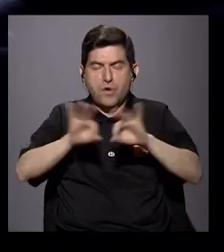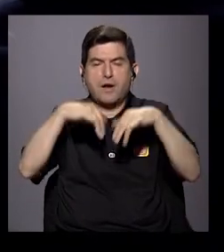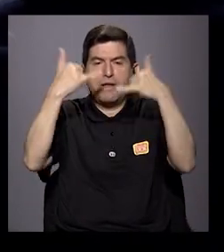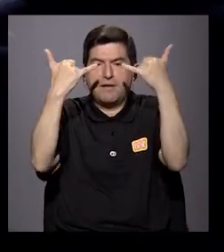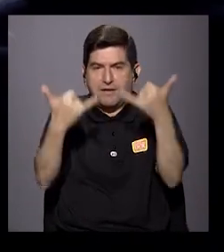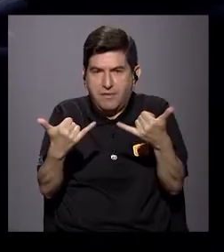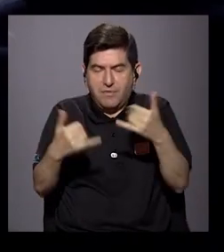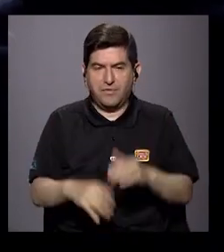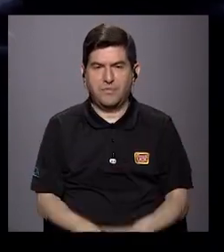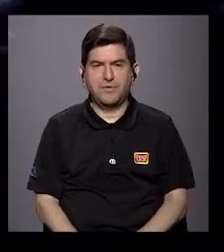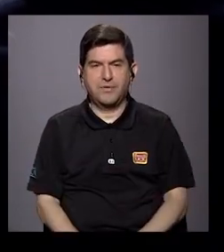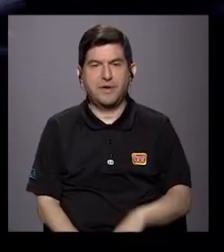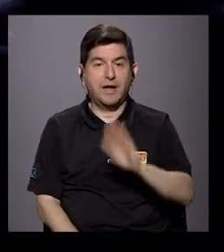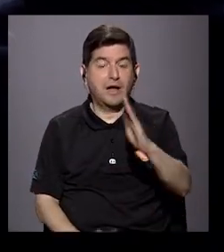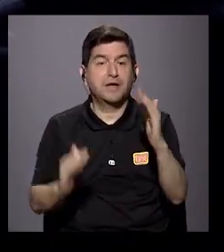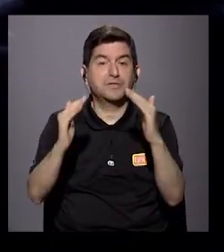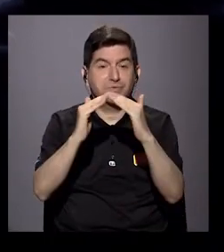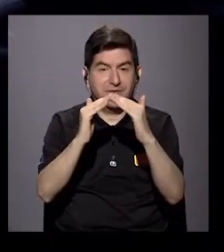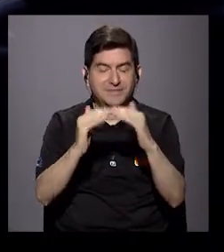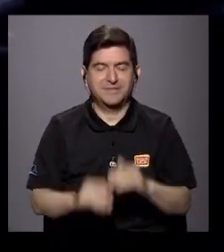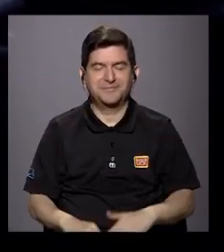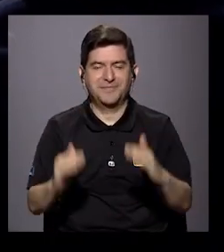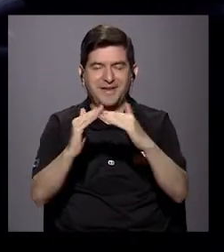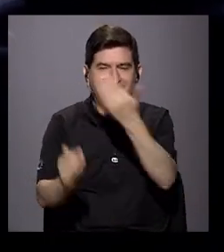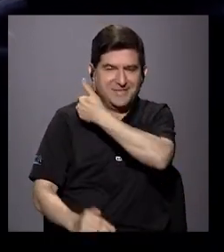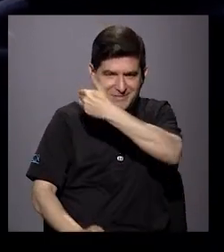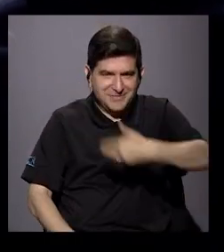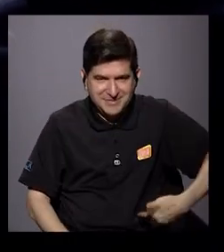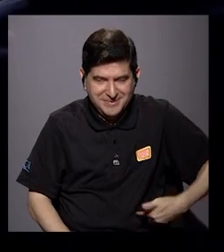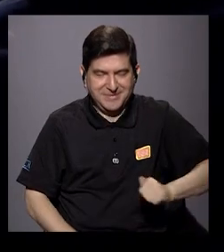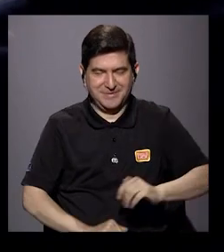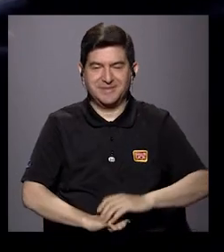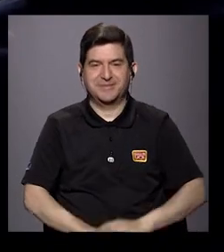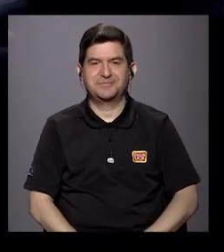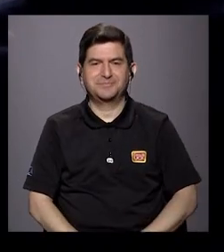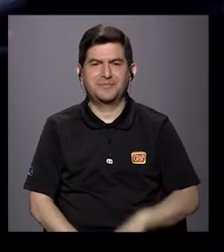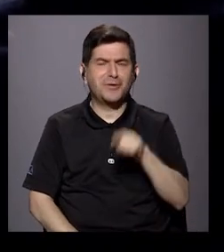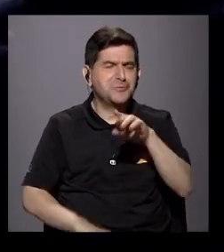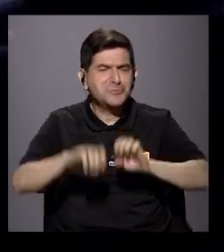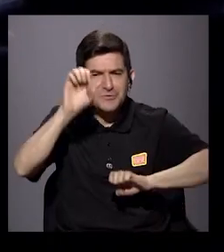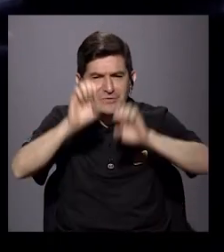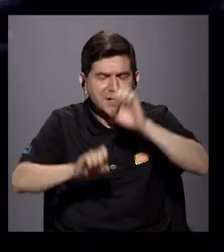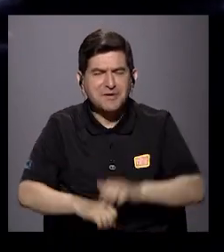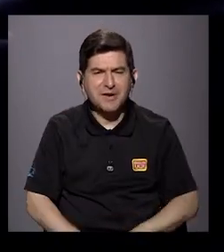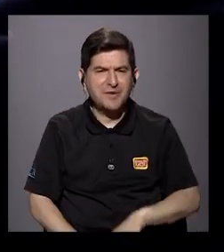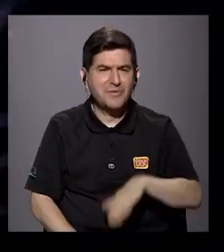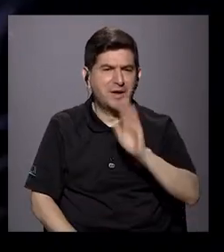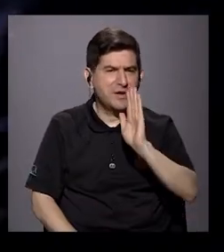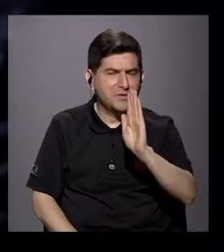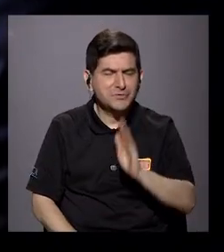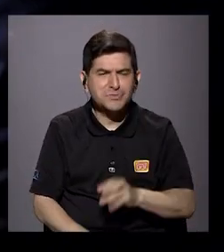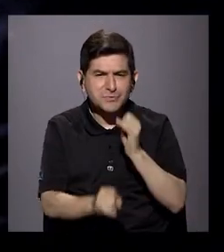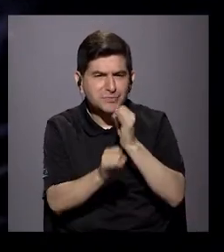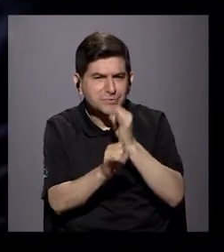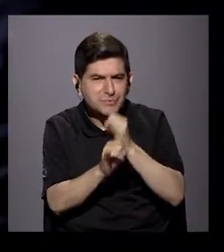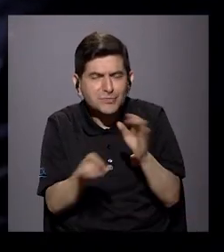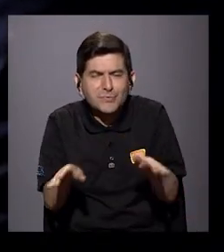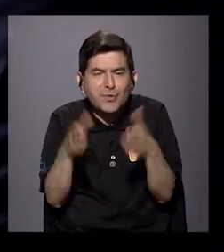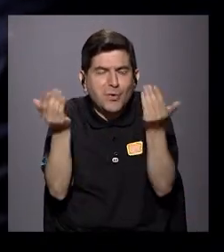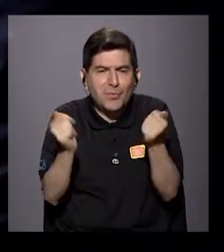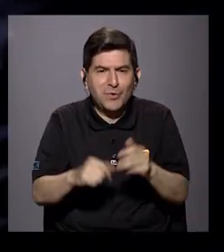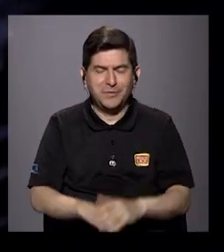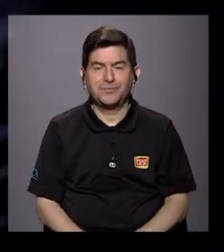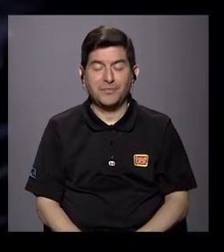voy a la que es su casa, la Casa Presidencial, el Estado. ¿Cómo valora usted esas instancias? Bueno, ver, aquí